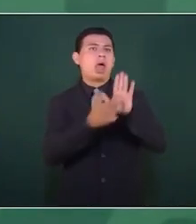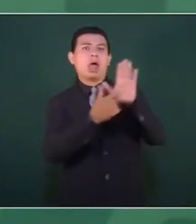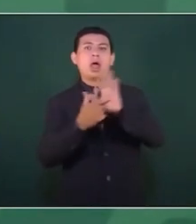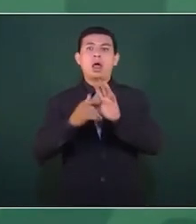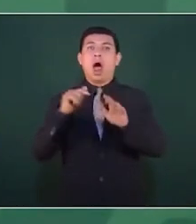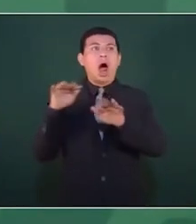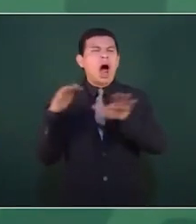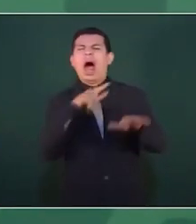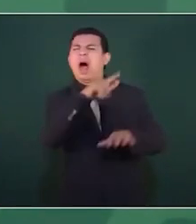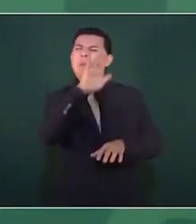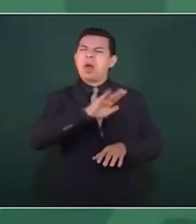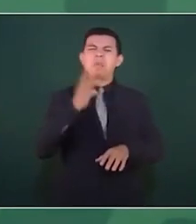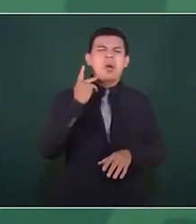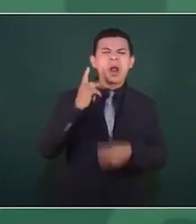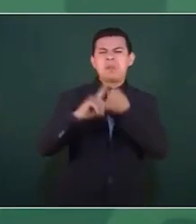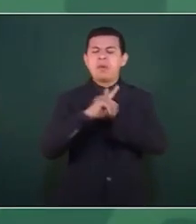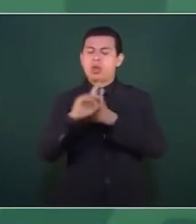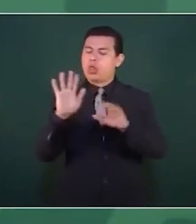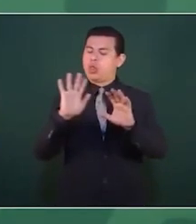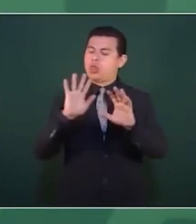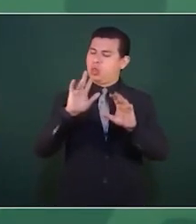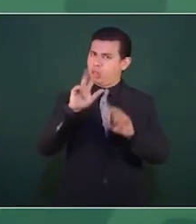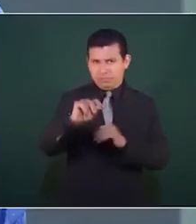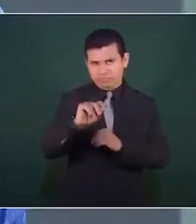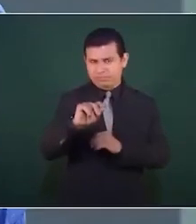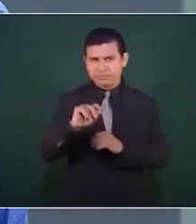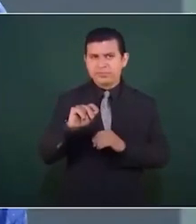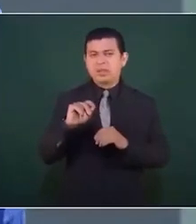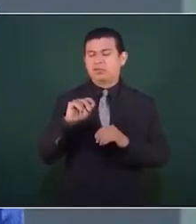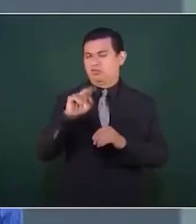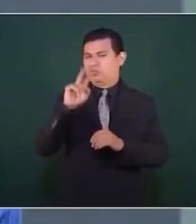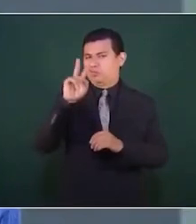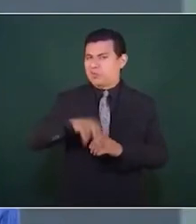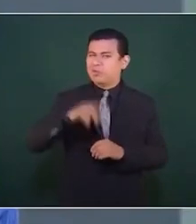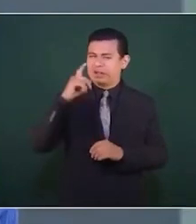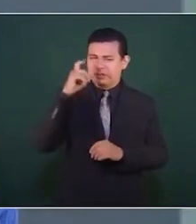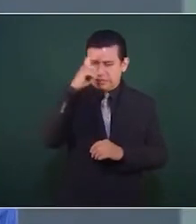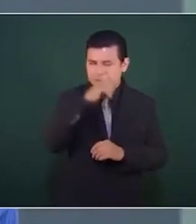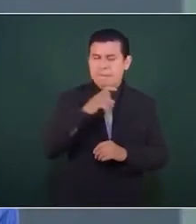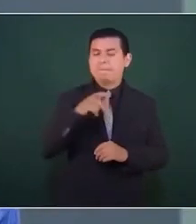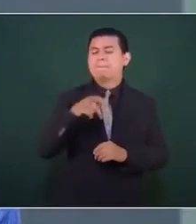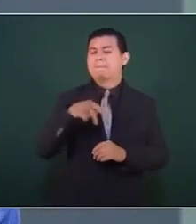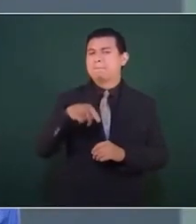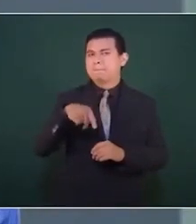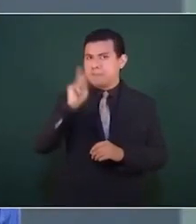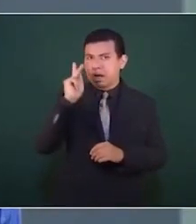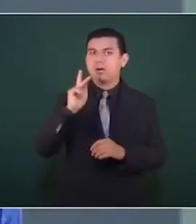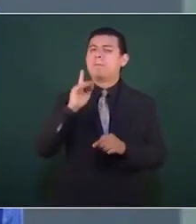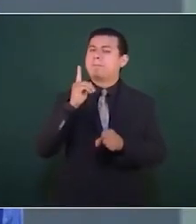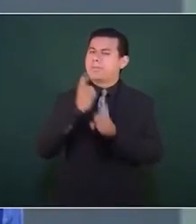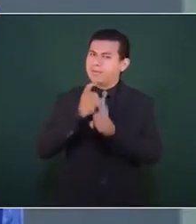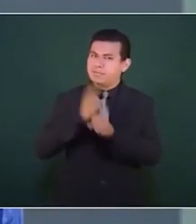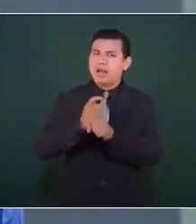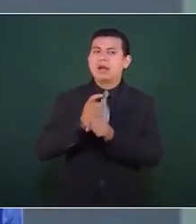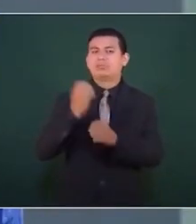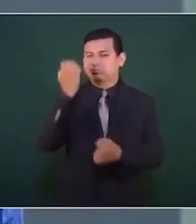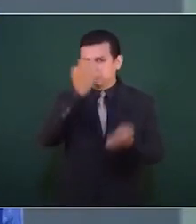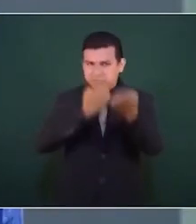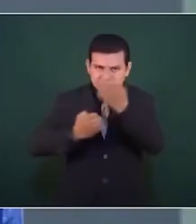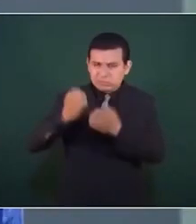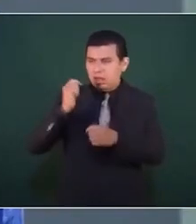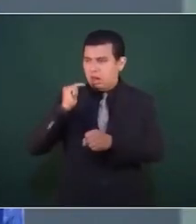asunto es delicado y lo mejor es hacer la investigación. Sabemos que